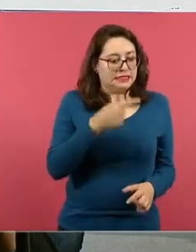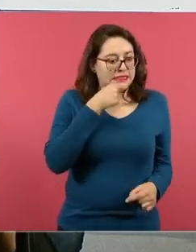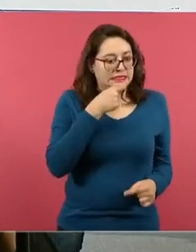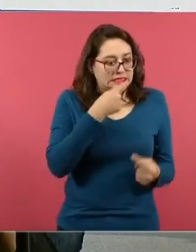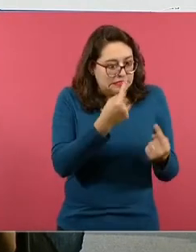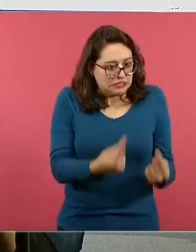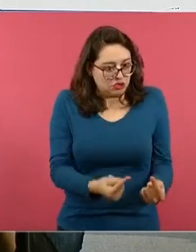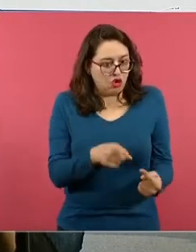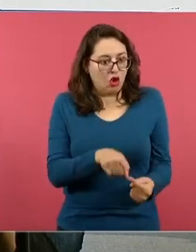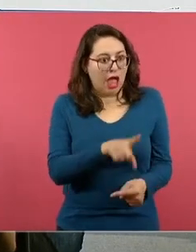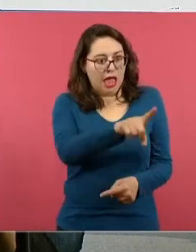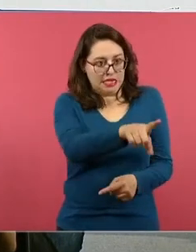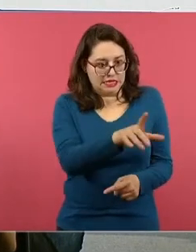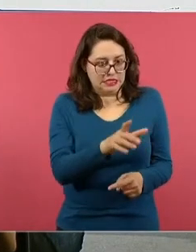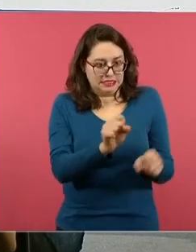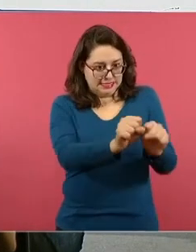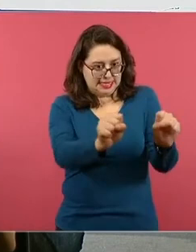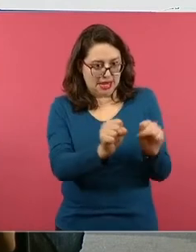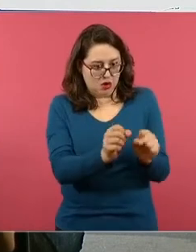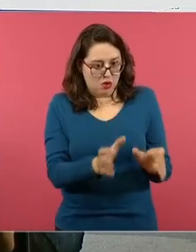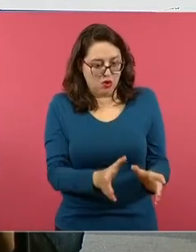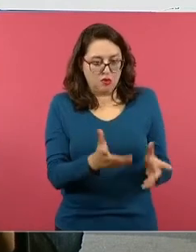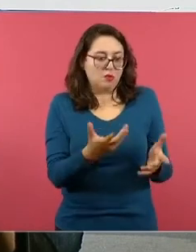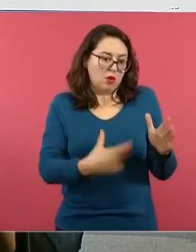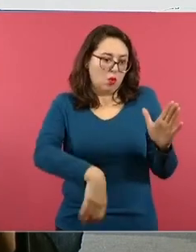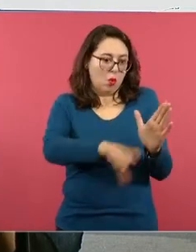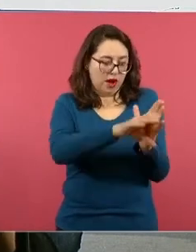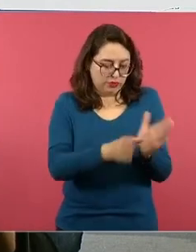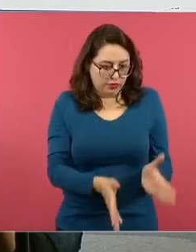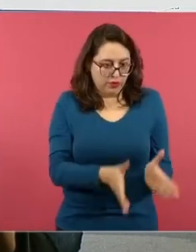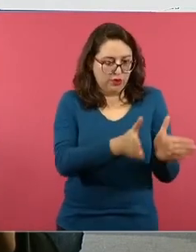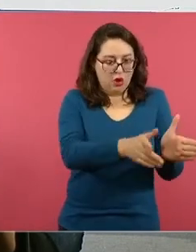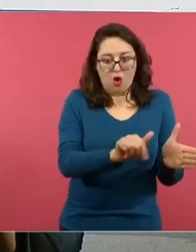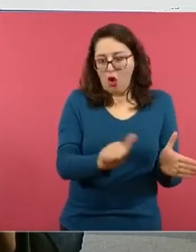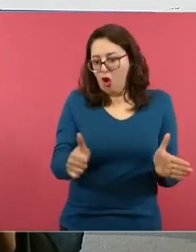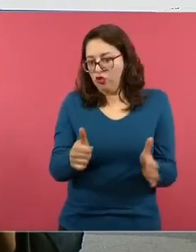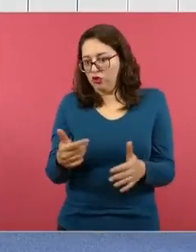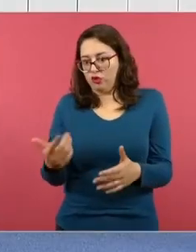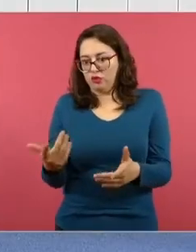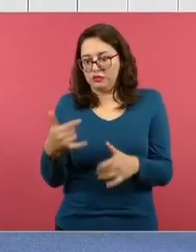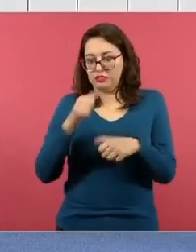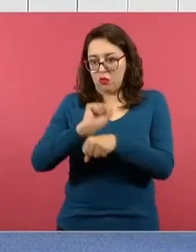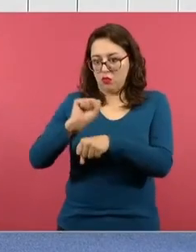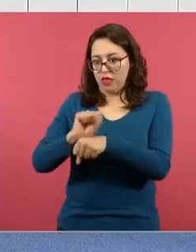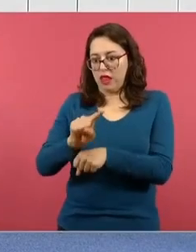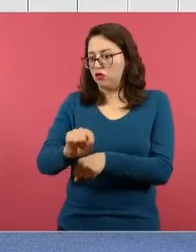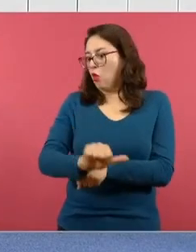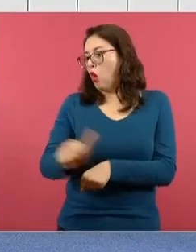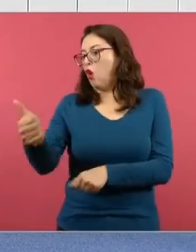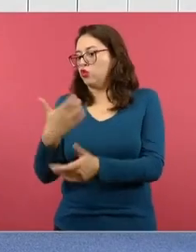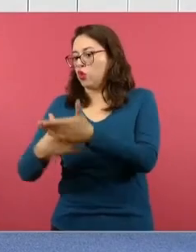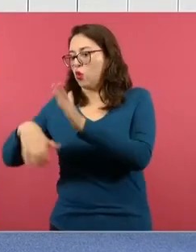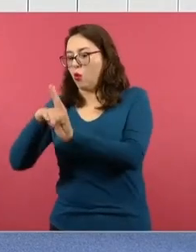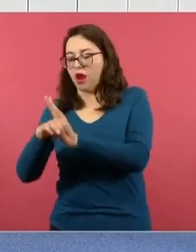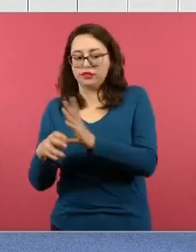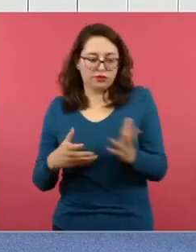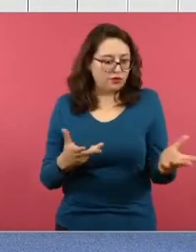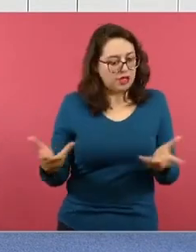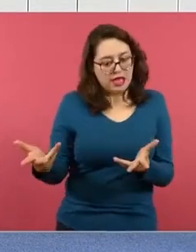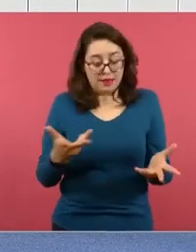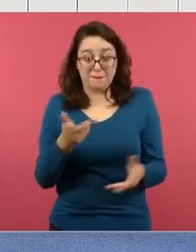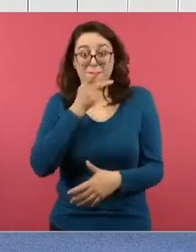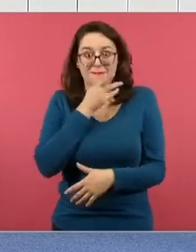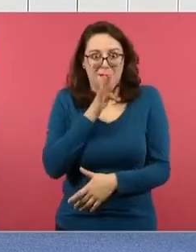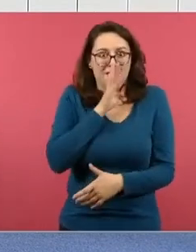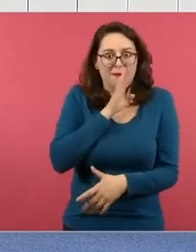que se va desarrollando porque se hace una construcción colectiva, pero sí se plantea cómo se va a llevar a cabo, qué es lo